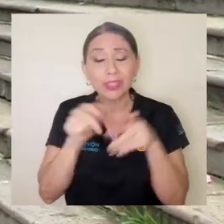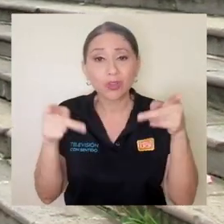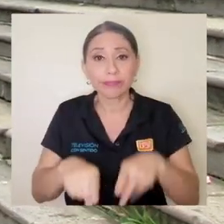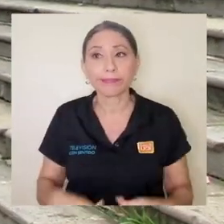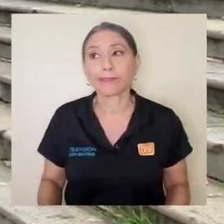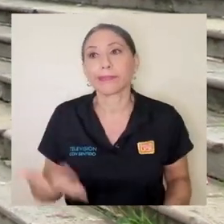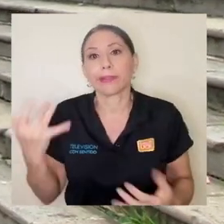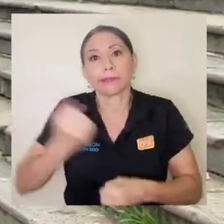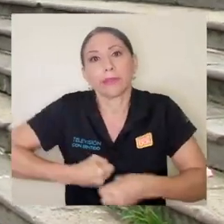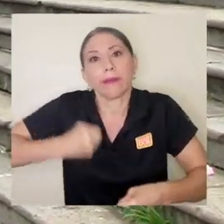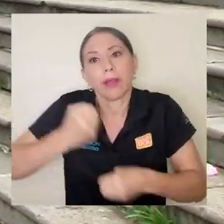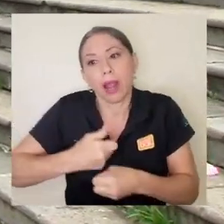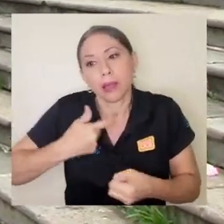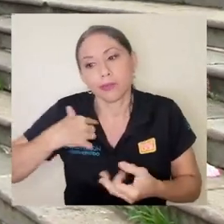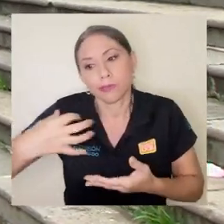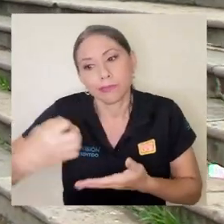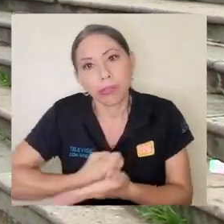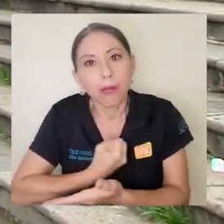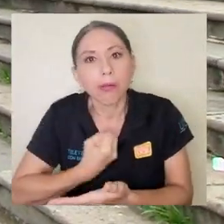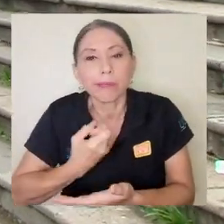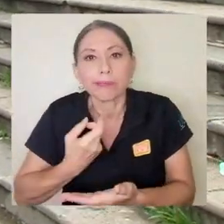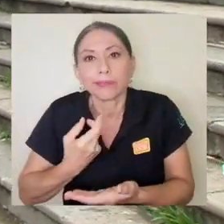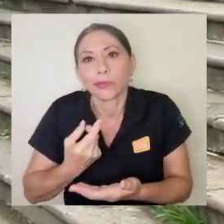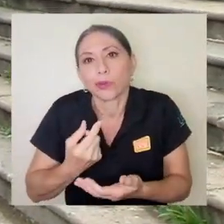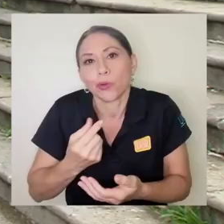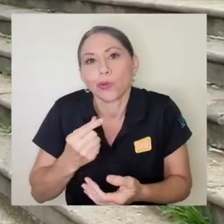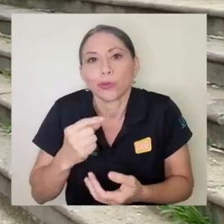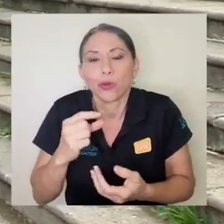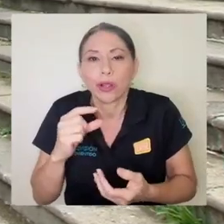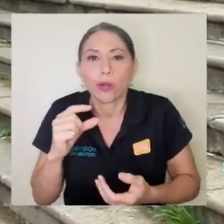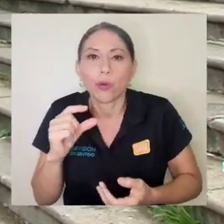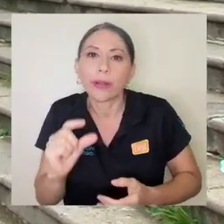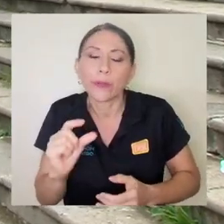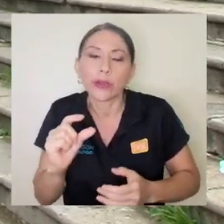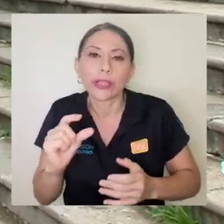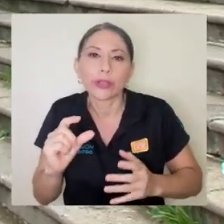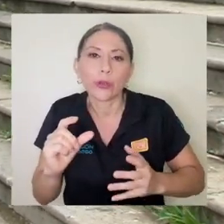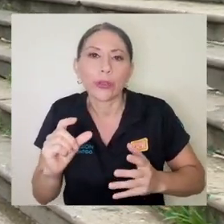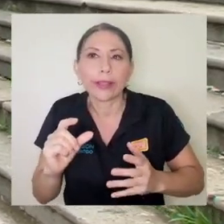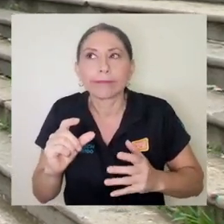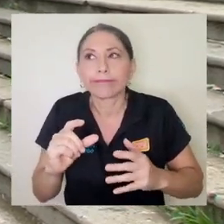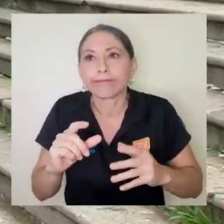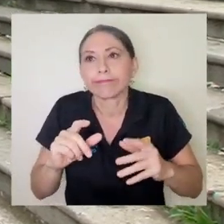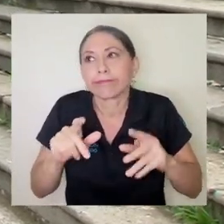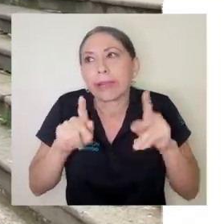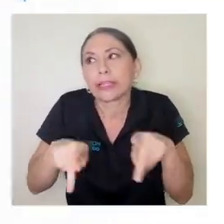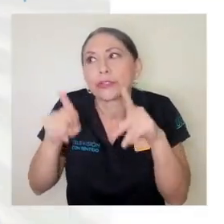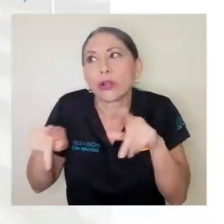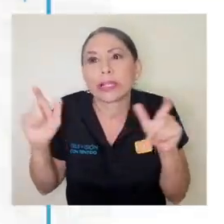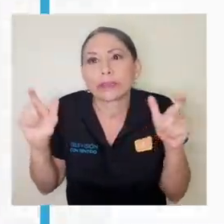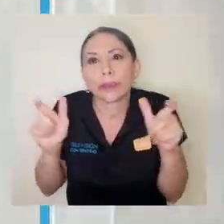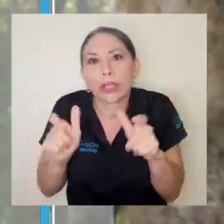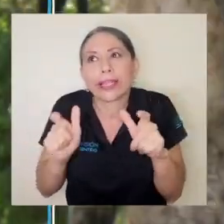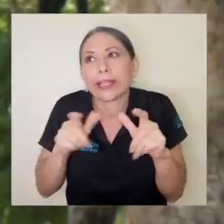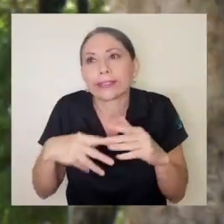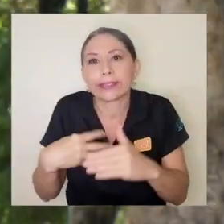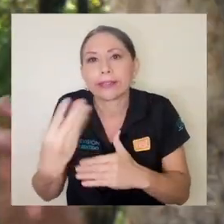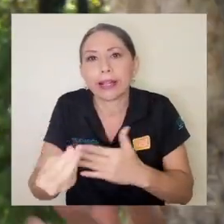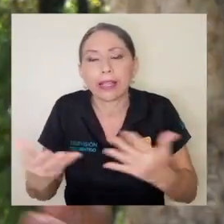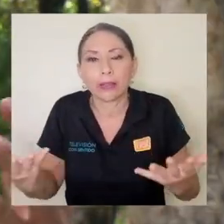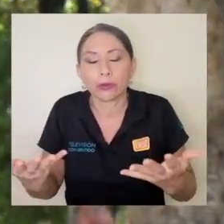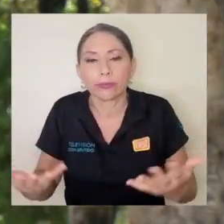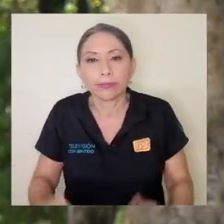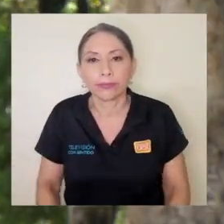Trabajar y ganar mi sustento con el poquito de habitantes que están saliendo a la calle. No